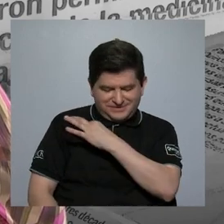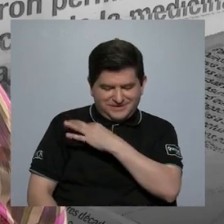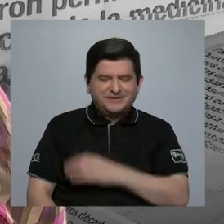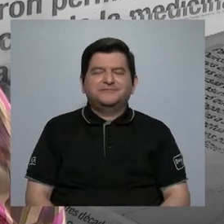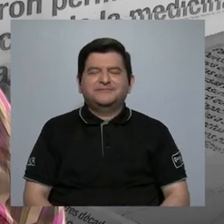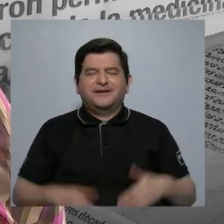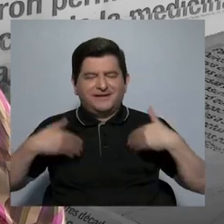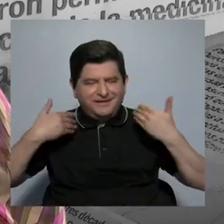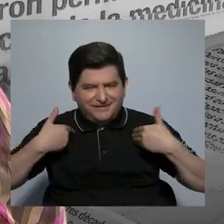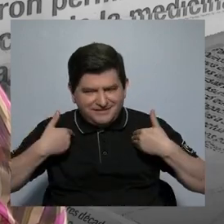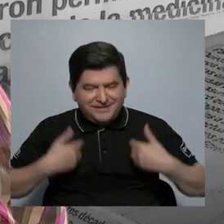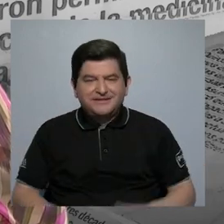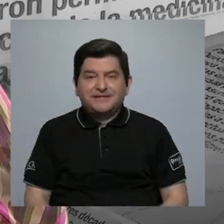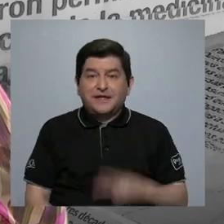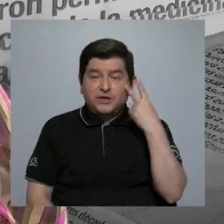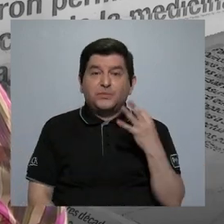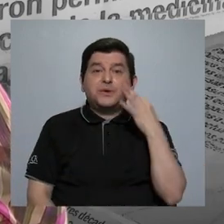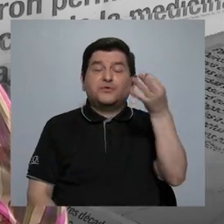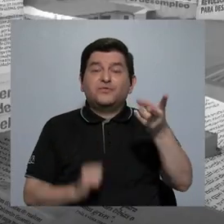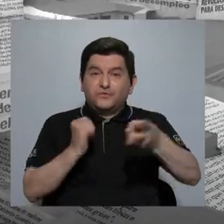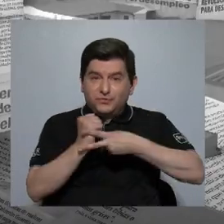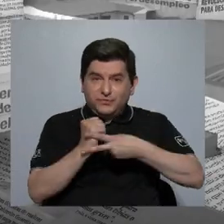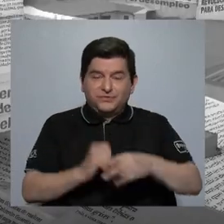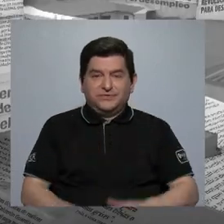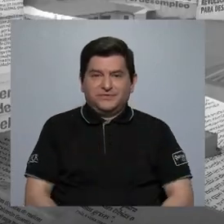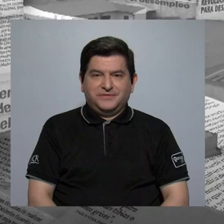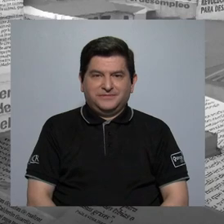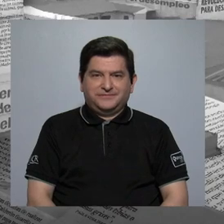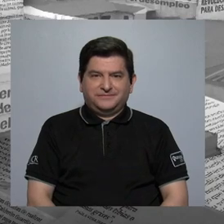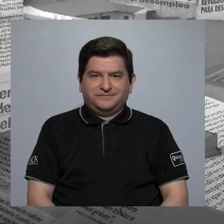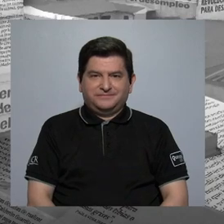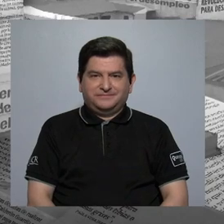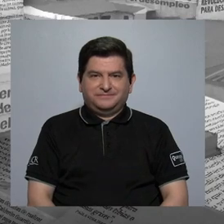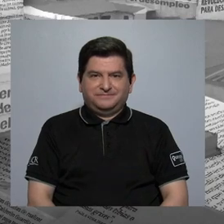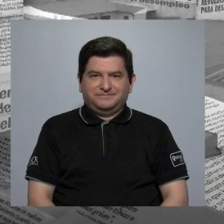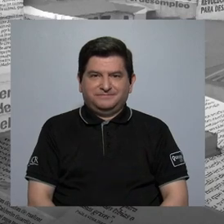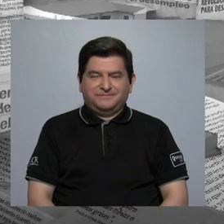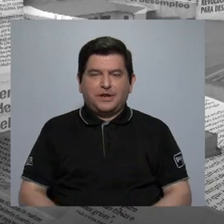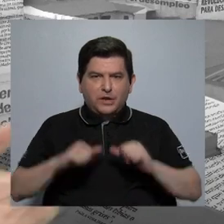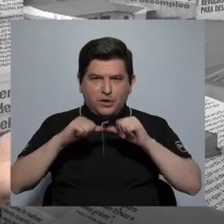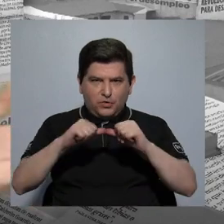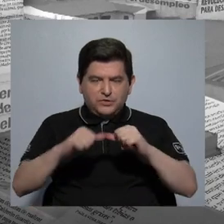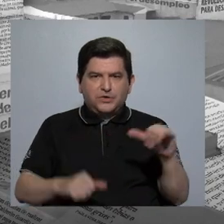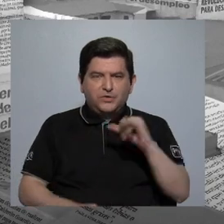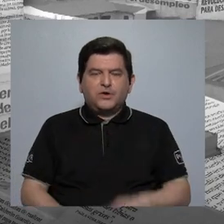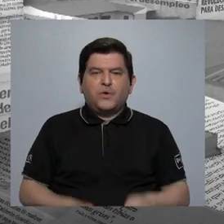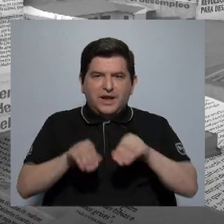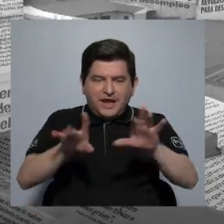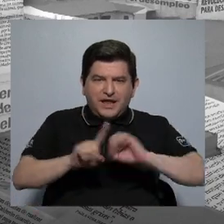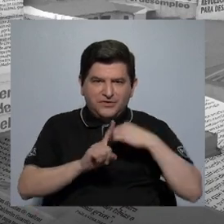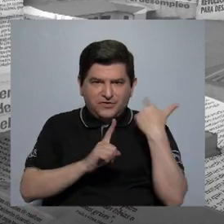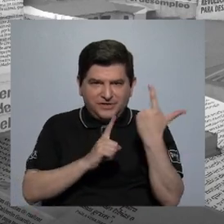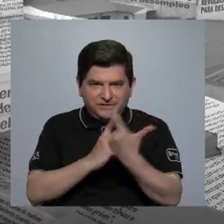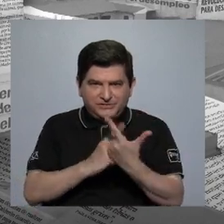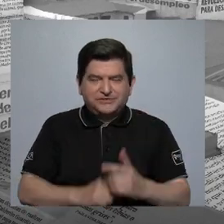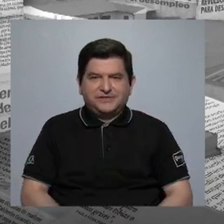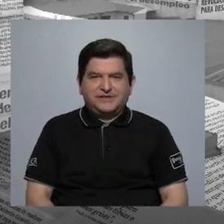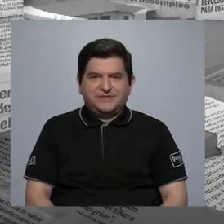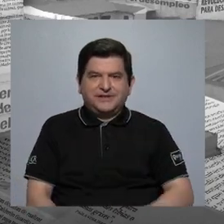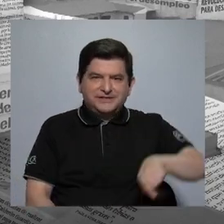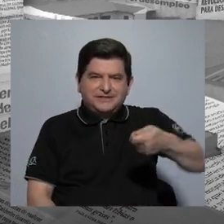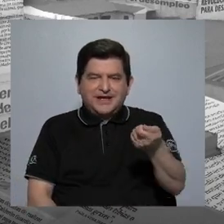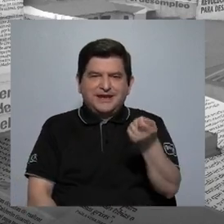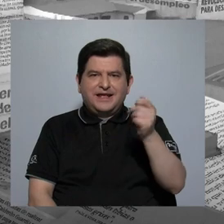la invitación. Encantada de estar acá. Nos vemos la próxima vez, entonces, y síganos también en redes sociales